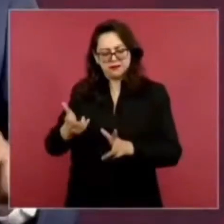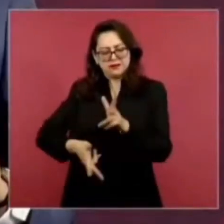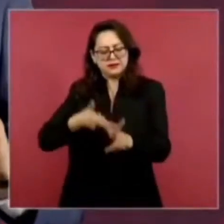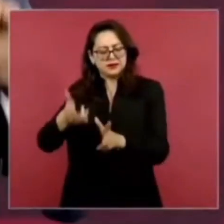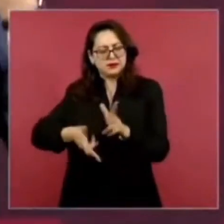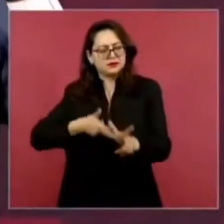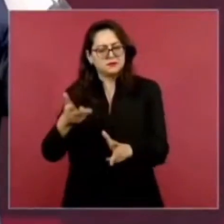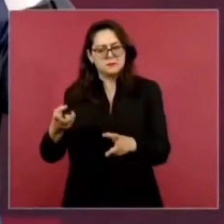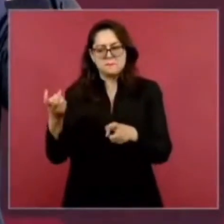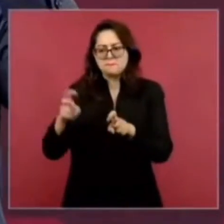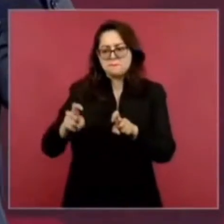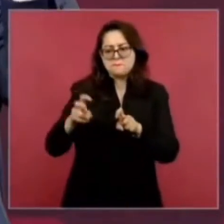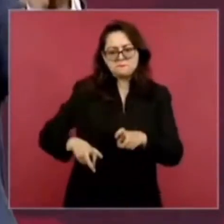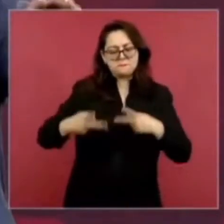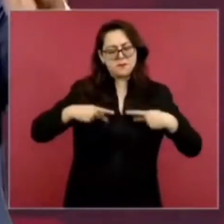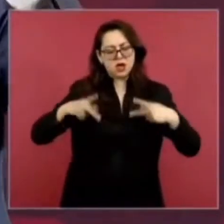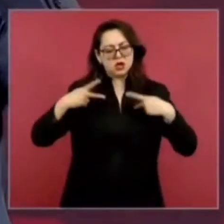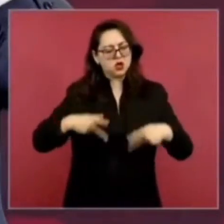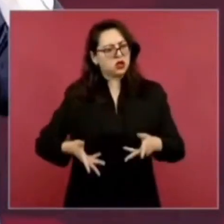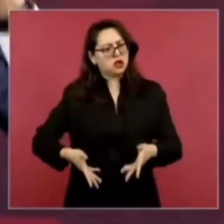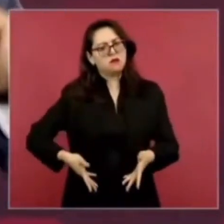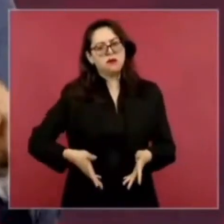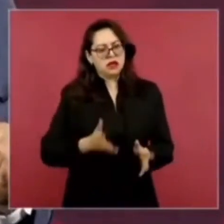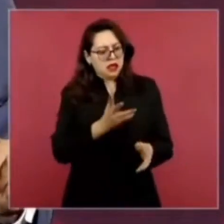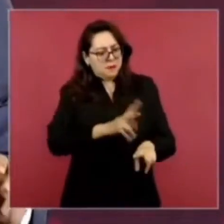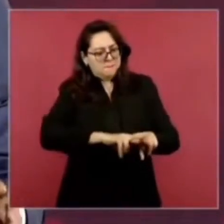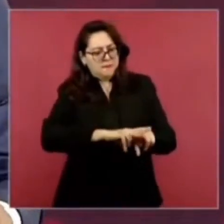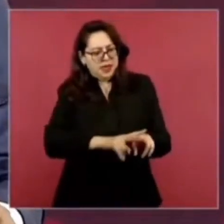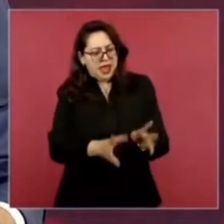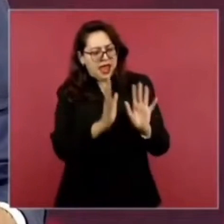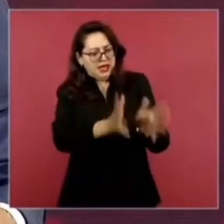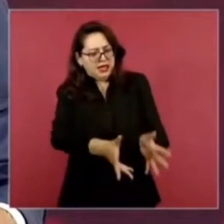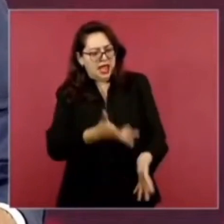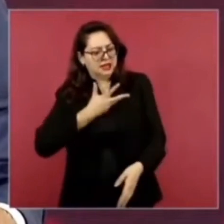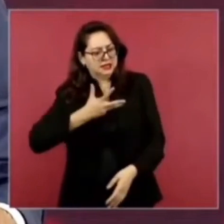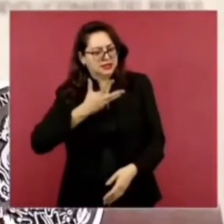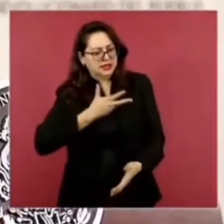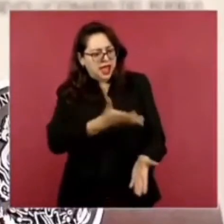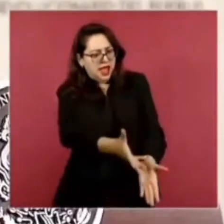el tren maya como se va a administrar el tren de lisbo